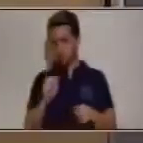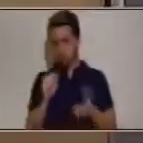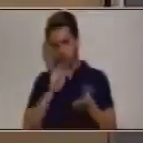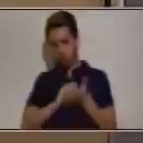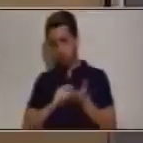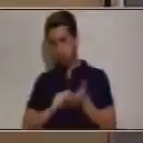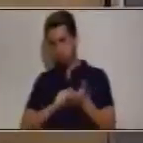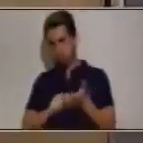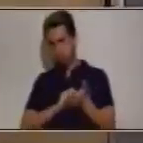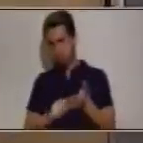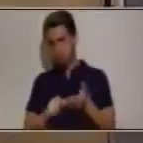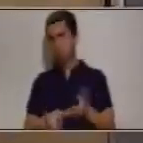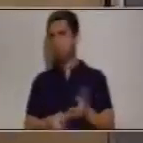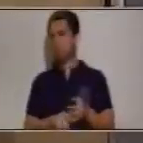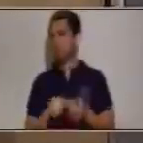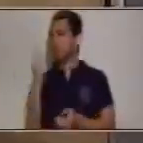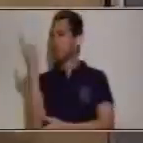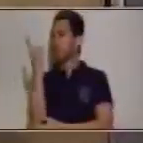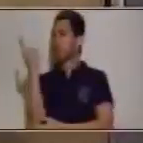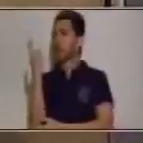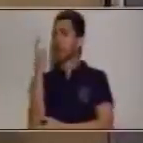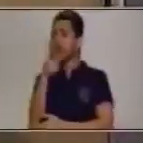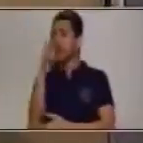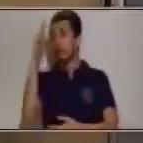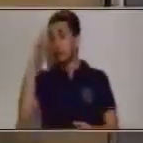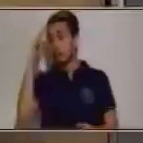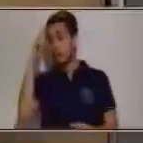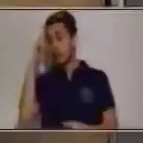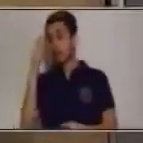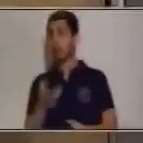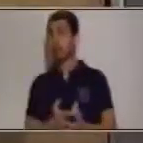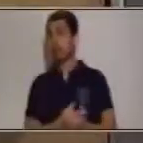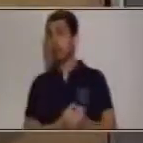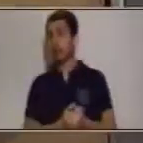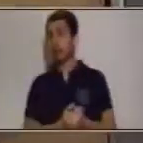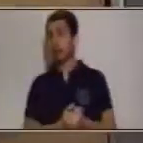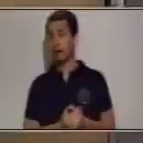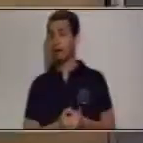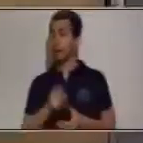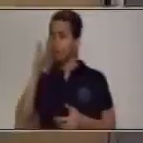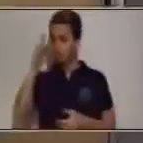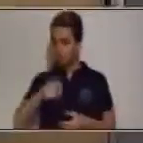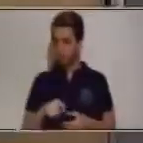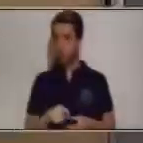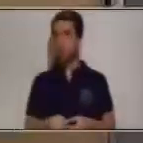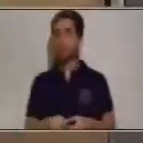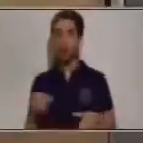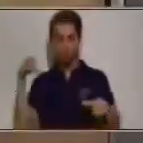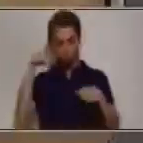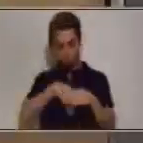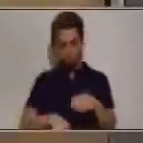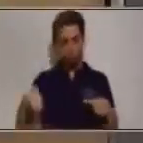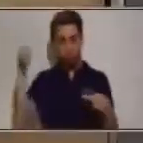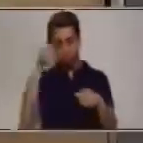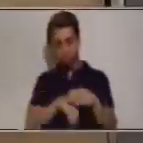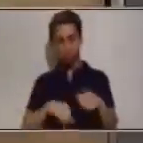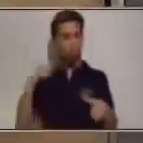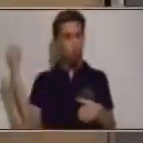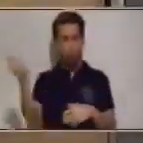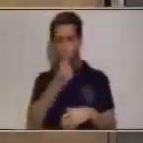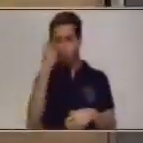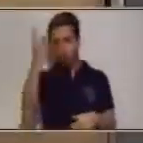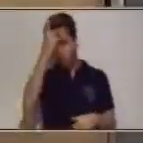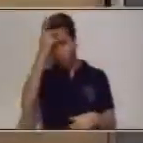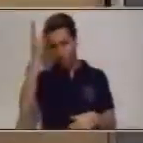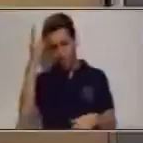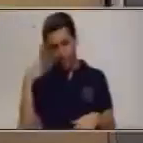correspondientes algo bien importante recuerda recuerda que debes de guardar todos los trabajos que hemos